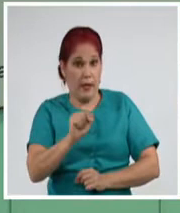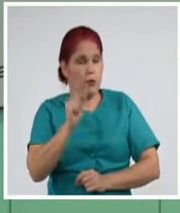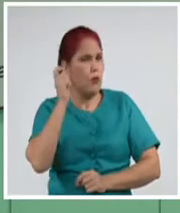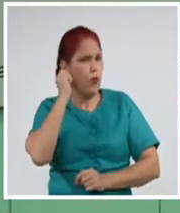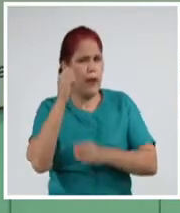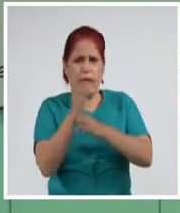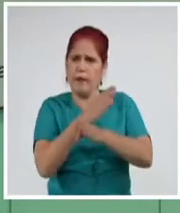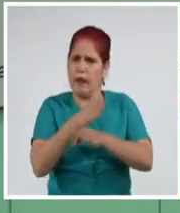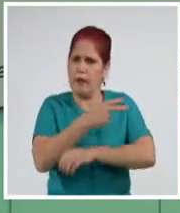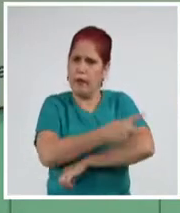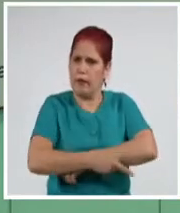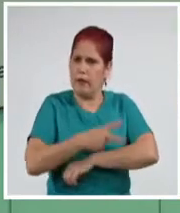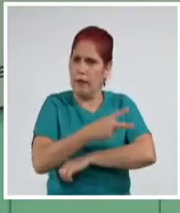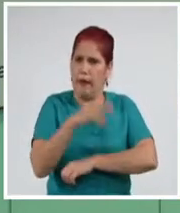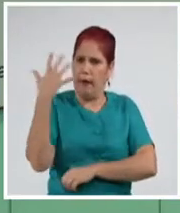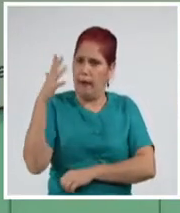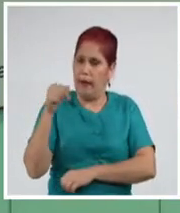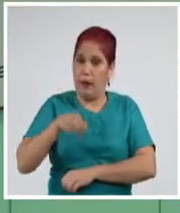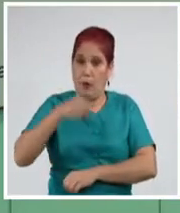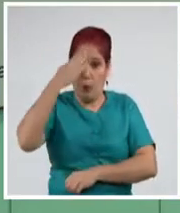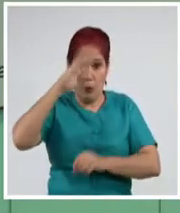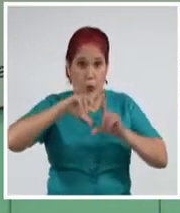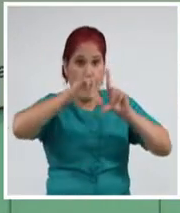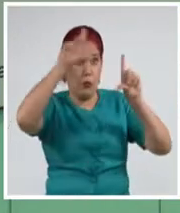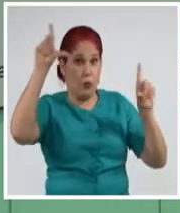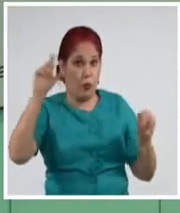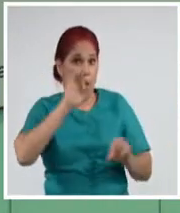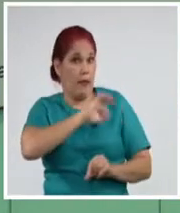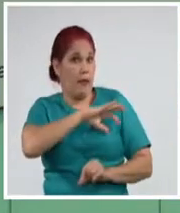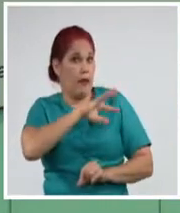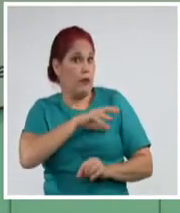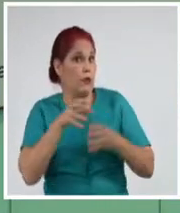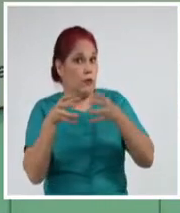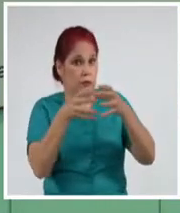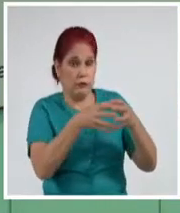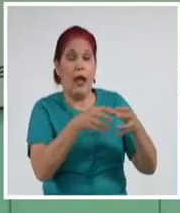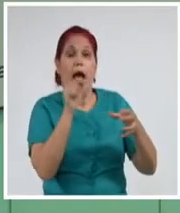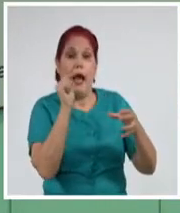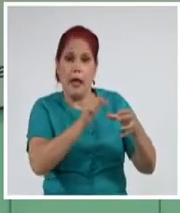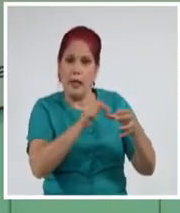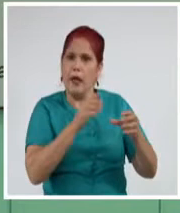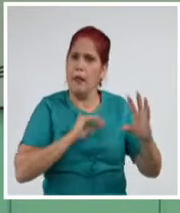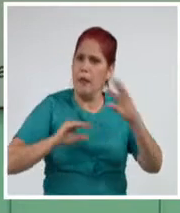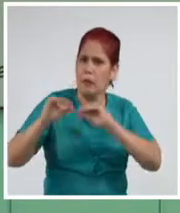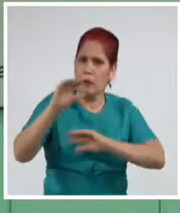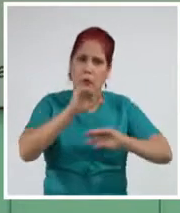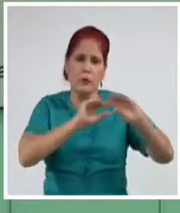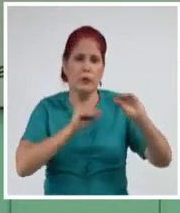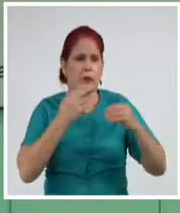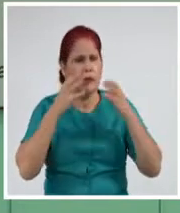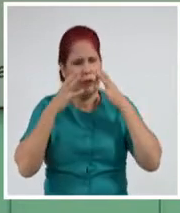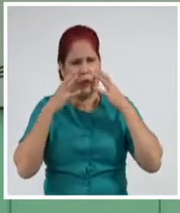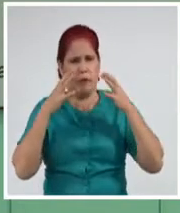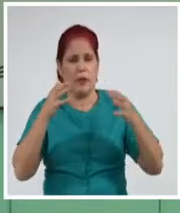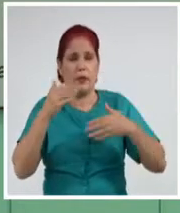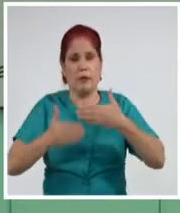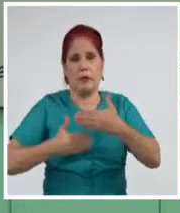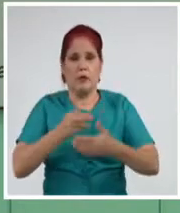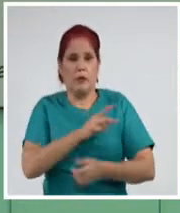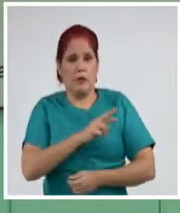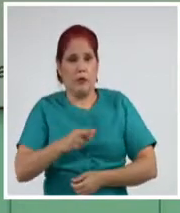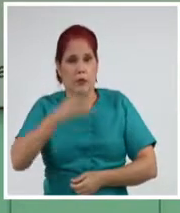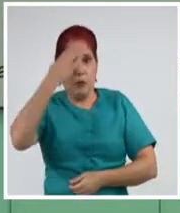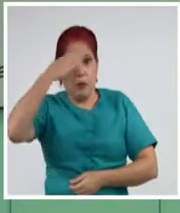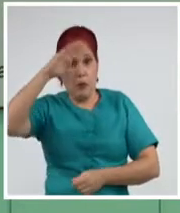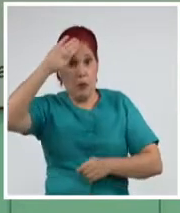varios países, extranjeras y representantes de delegaciones de Cuba en el exterior dialogaron sobre la importancia del proceso revolucionario